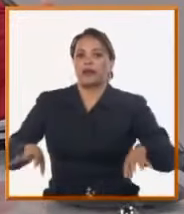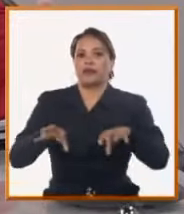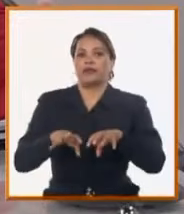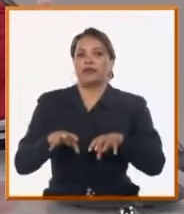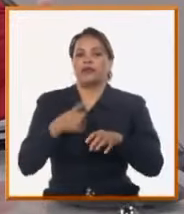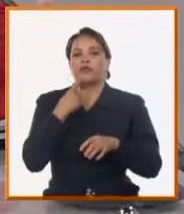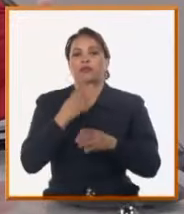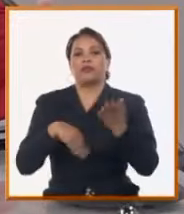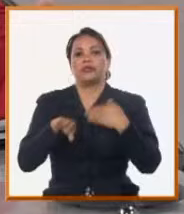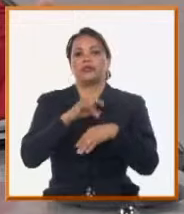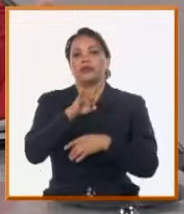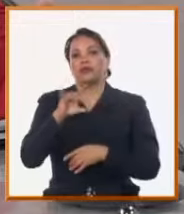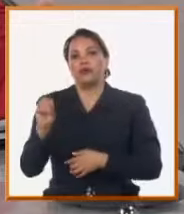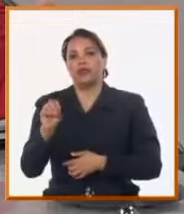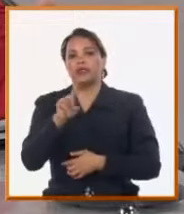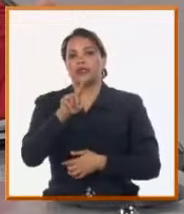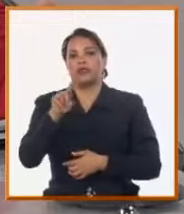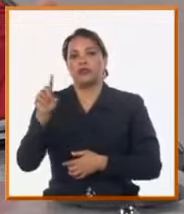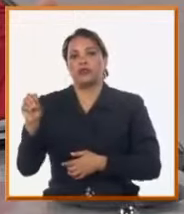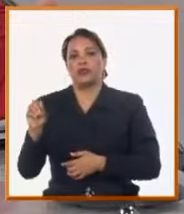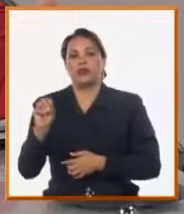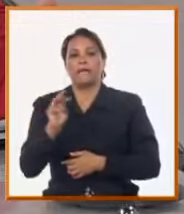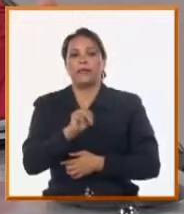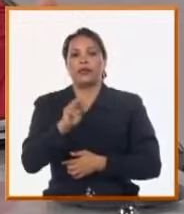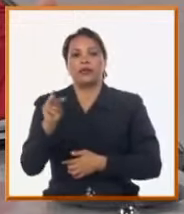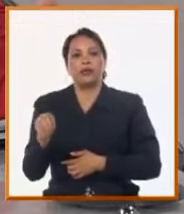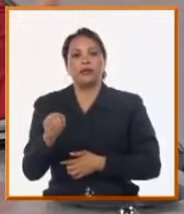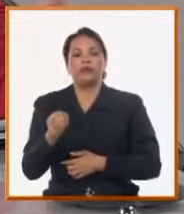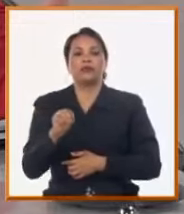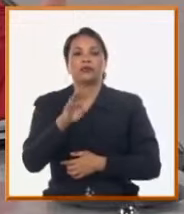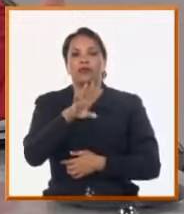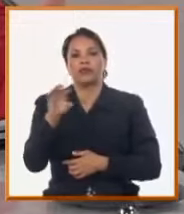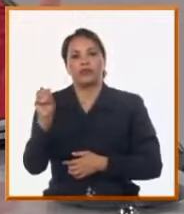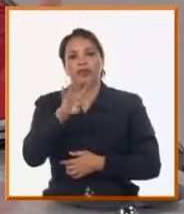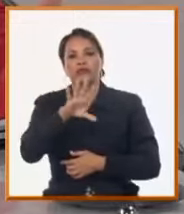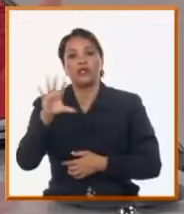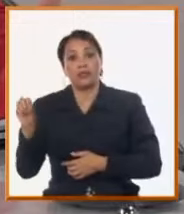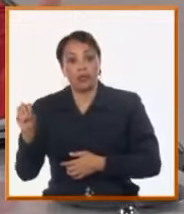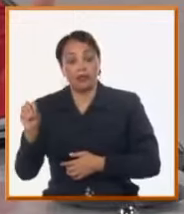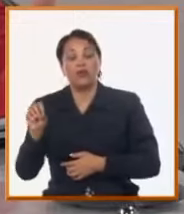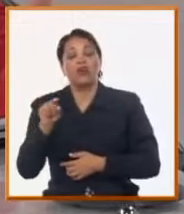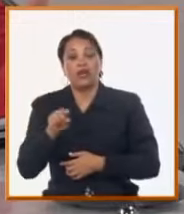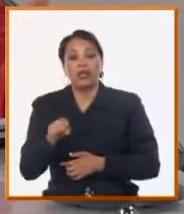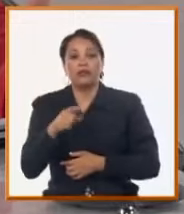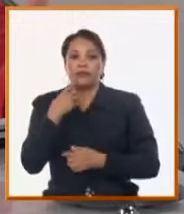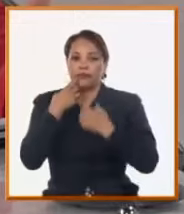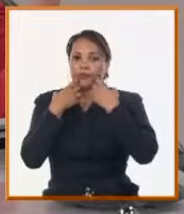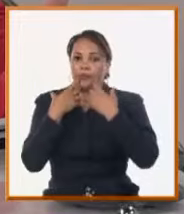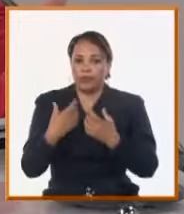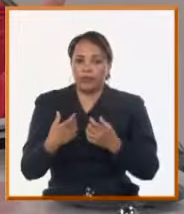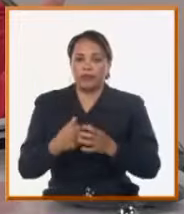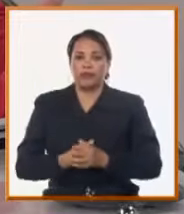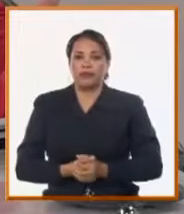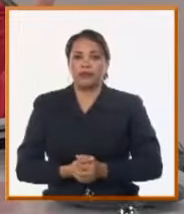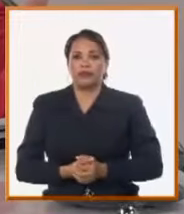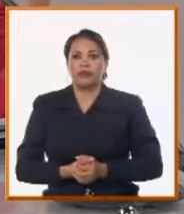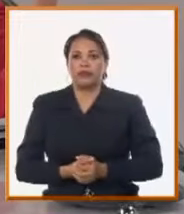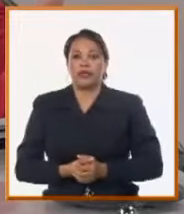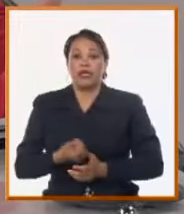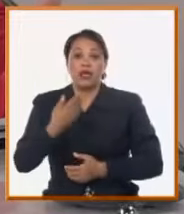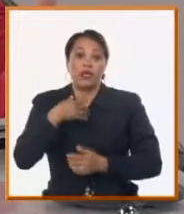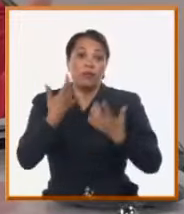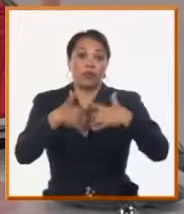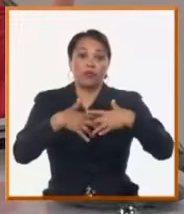encima de los 90, 110 milímetros, 315, 400, 500, que son elementos fundamentalmente metálicos, que el país no los produce,